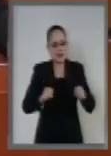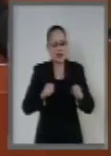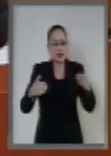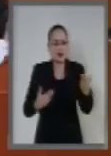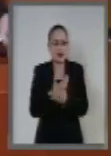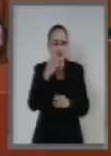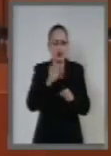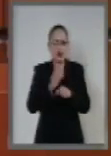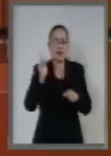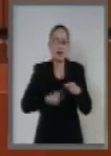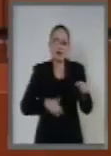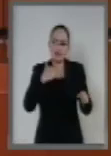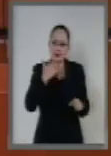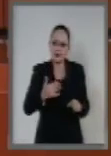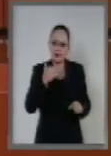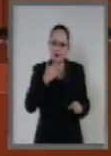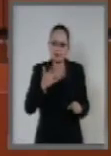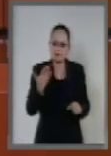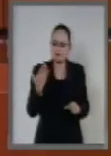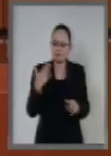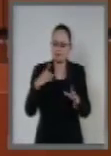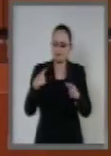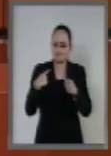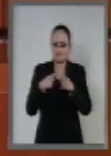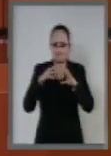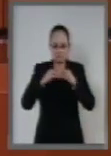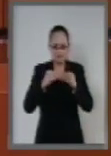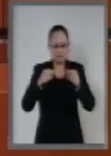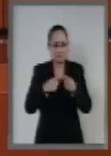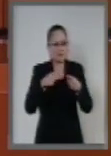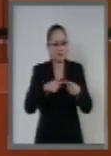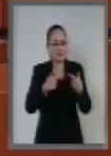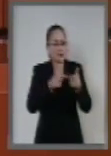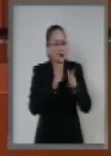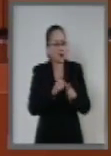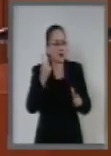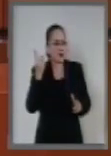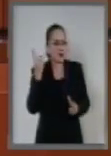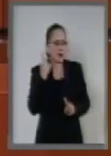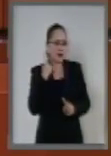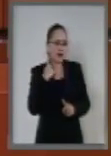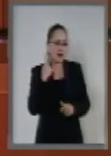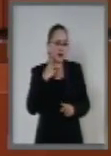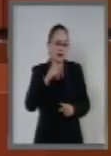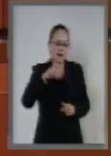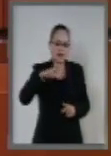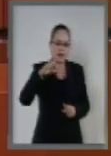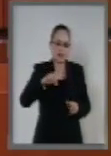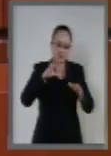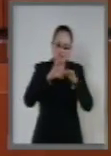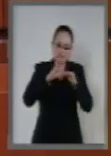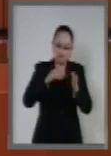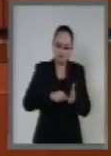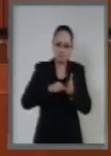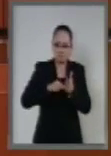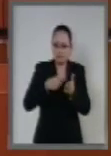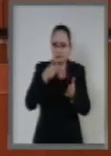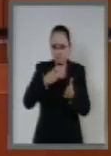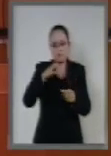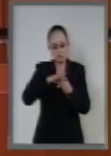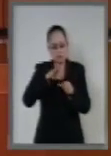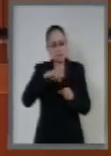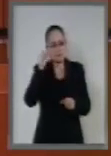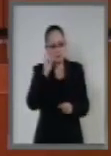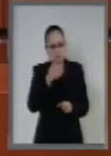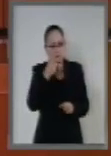la Corrupción. Por lo antes expuesto, el Grupo Parlamentario del PRD votará a favor de este dictamen.